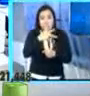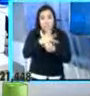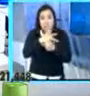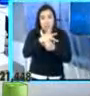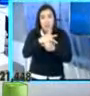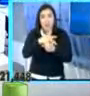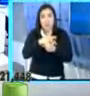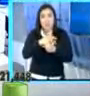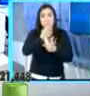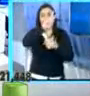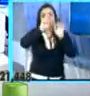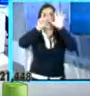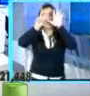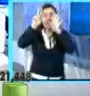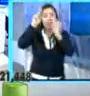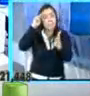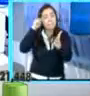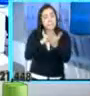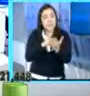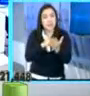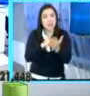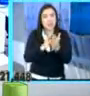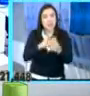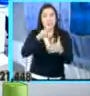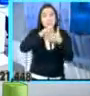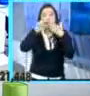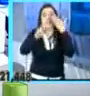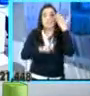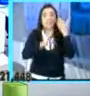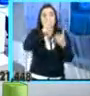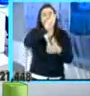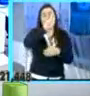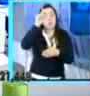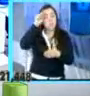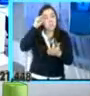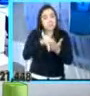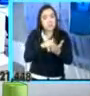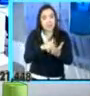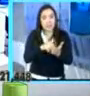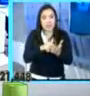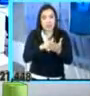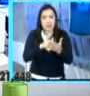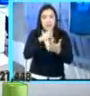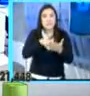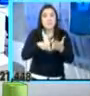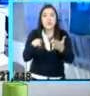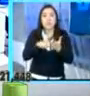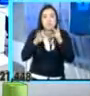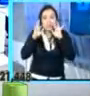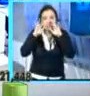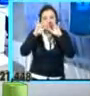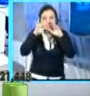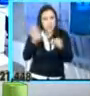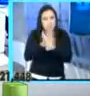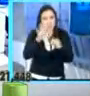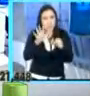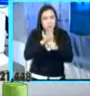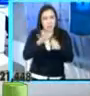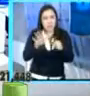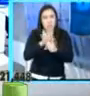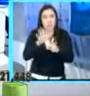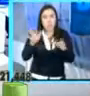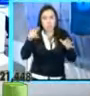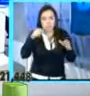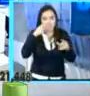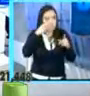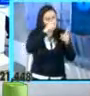27.491, y Petén, 21.448. Todo esto, algunas personas, les preguntaba esto de la negociación